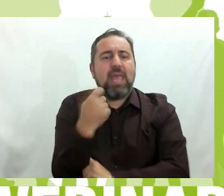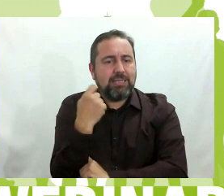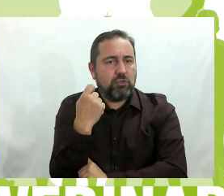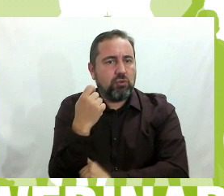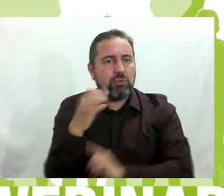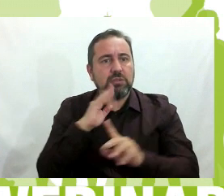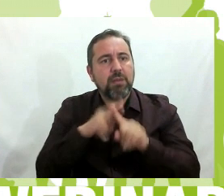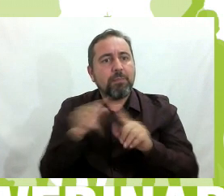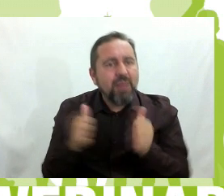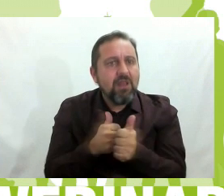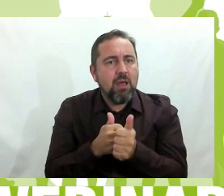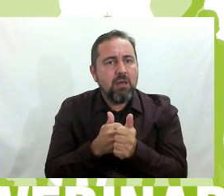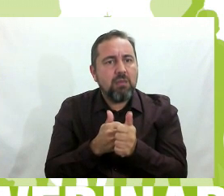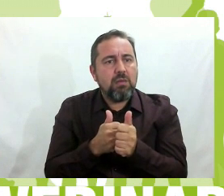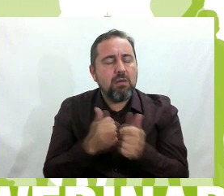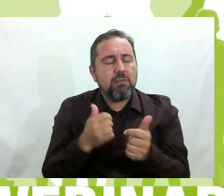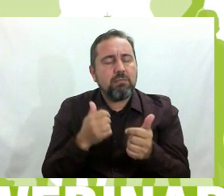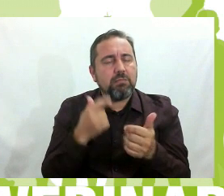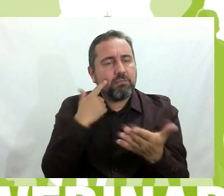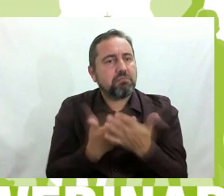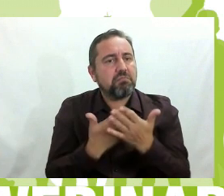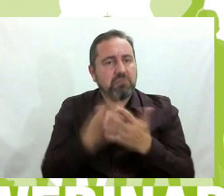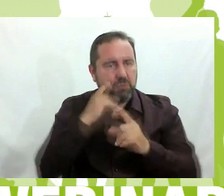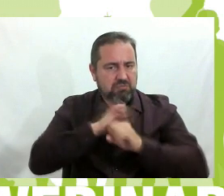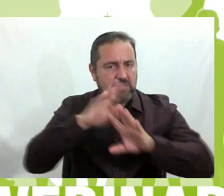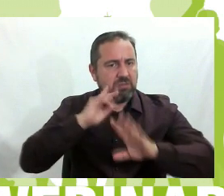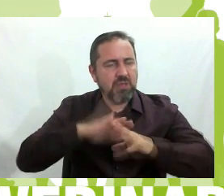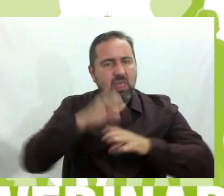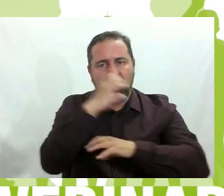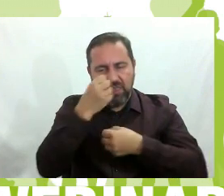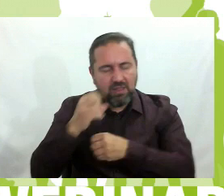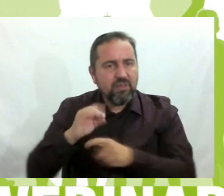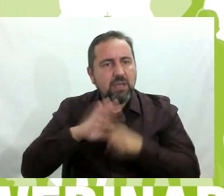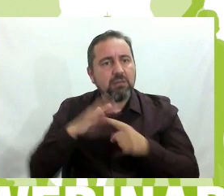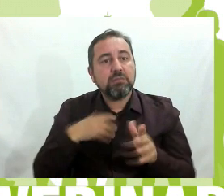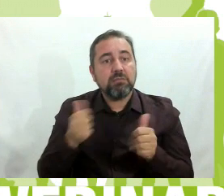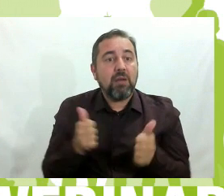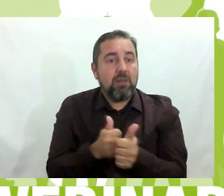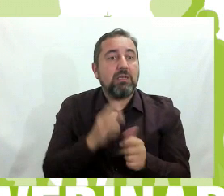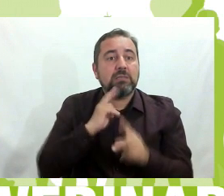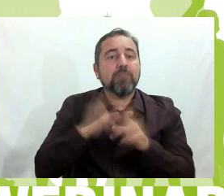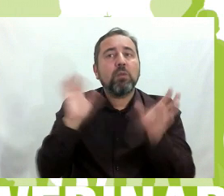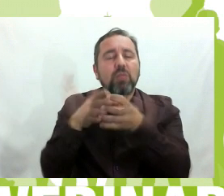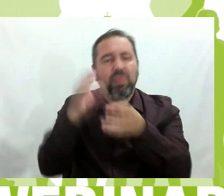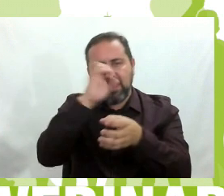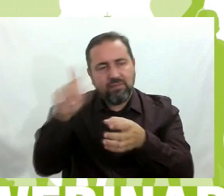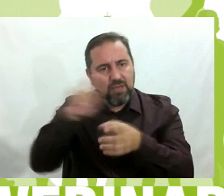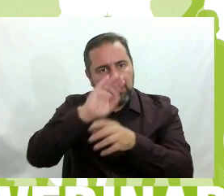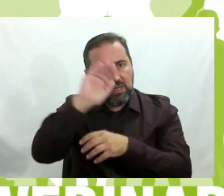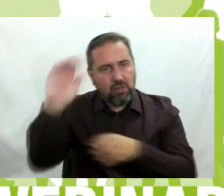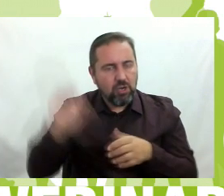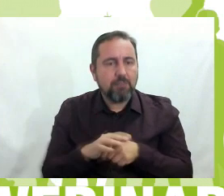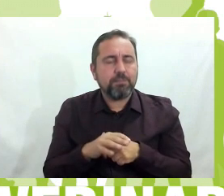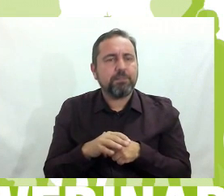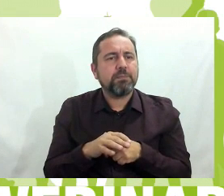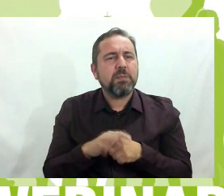basadas en evidencias científicas avaladas por la comunidad científica internacional. Dentro de